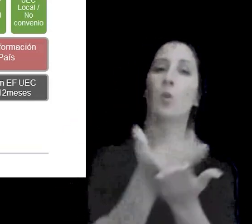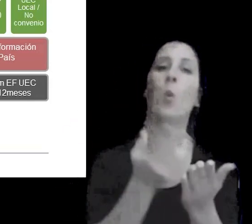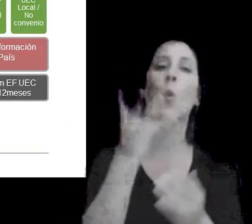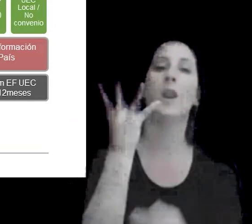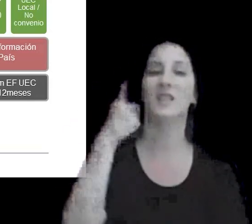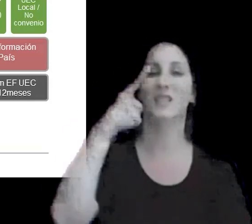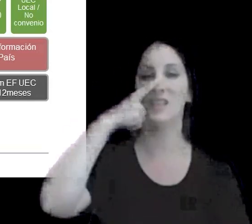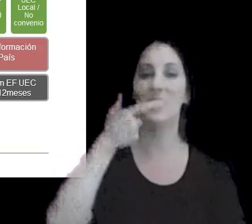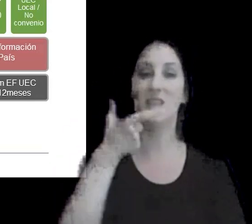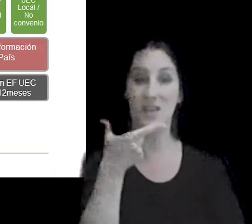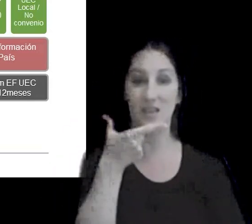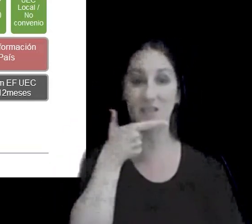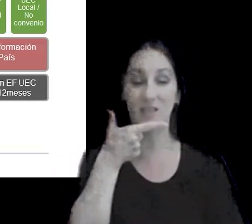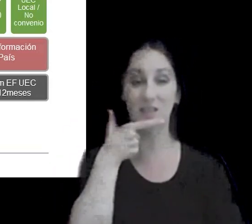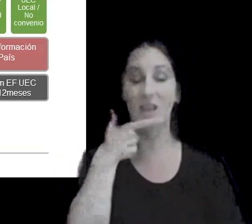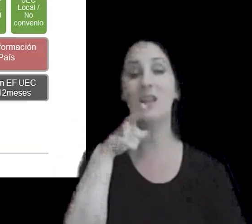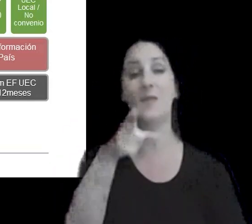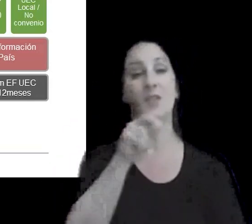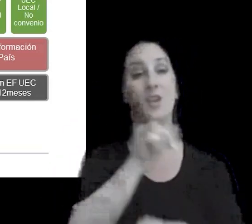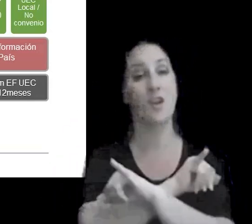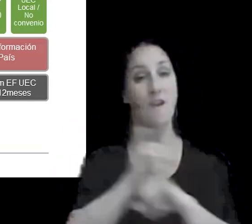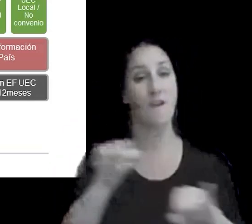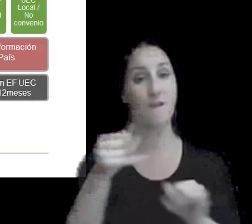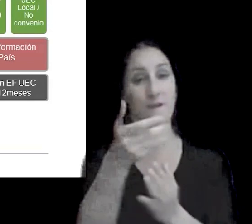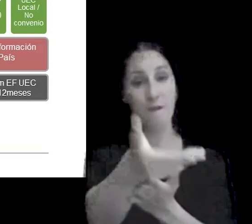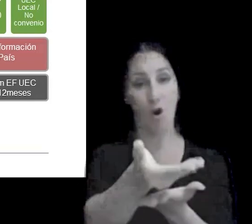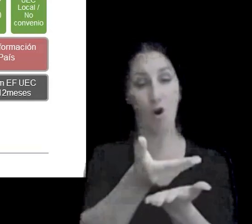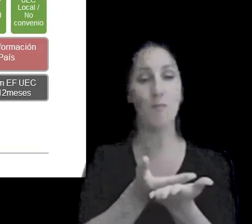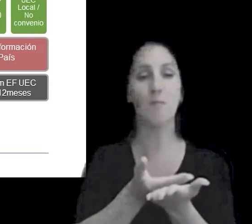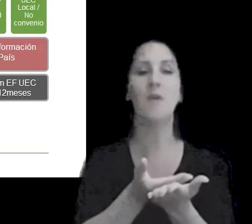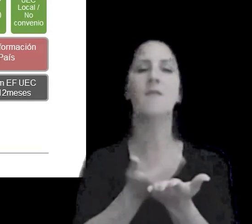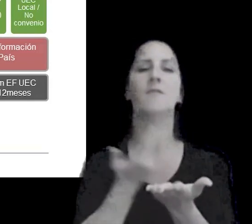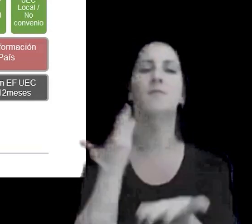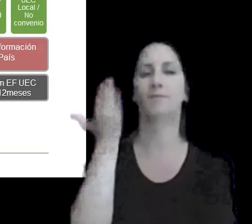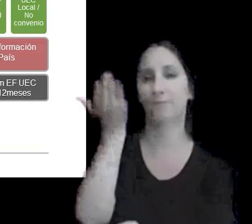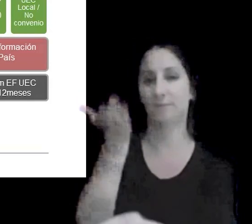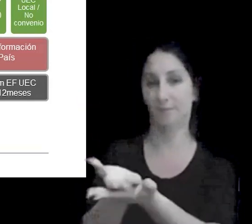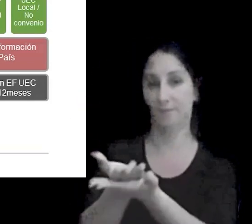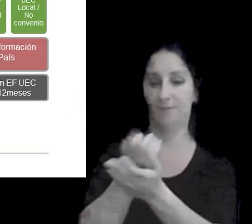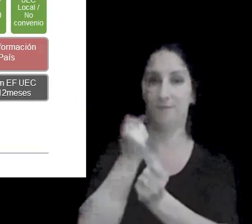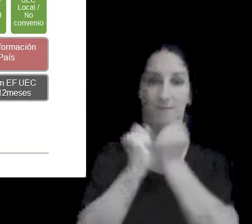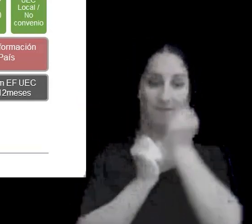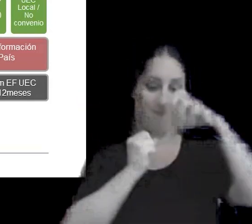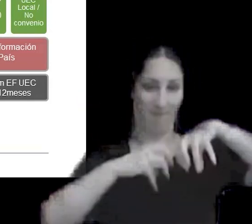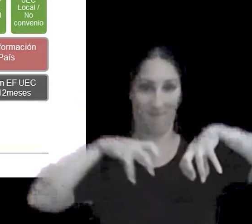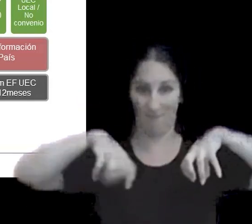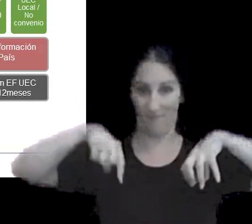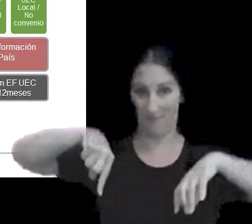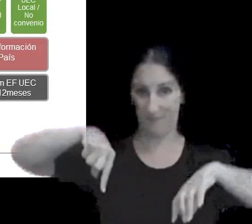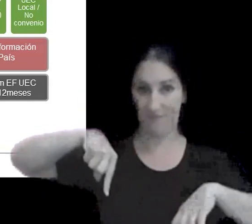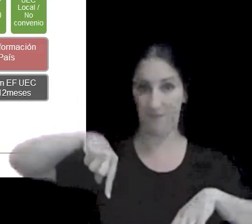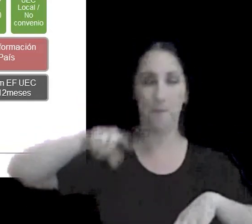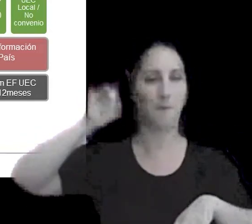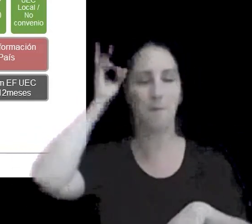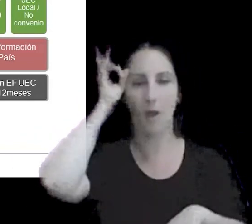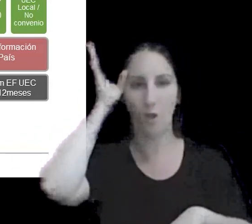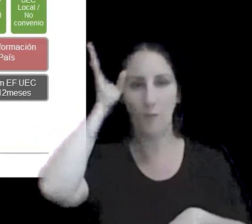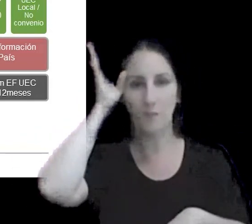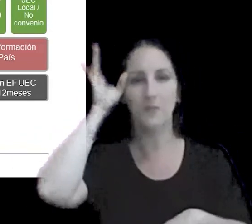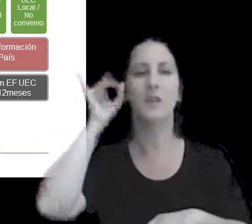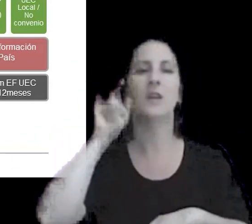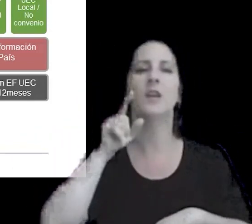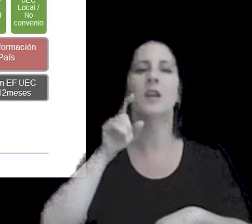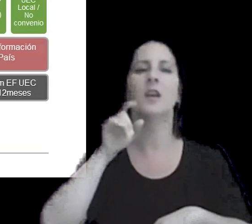este informe lo presentan las entidades locales perdón el informe